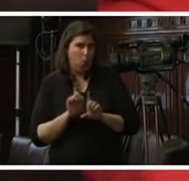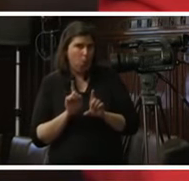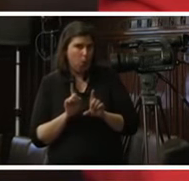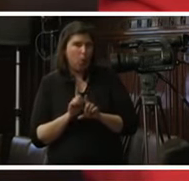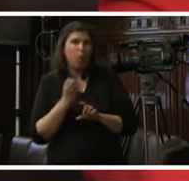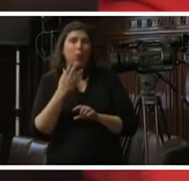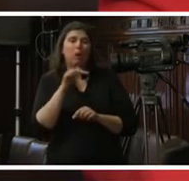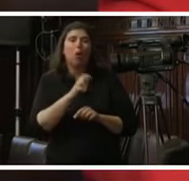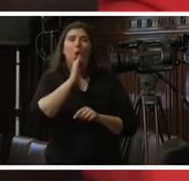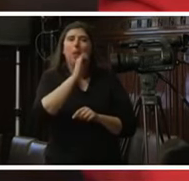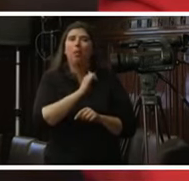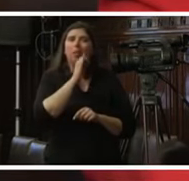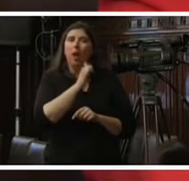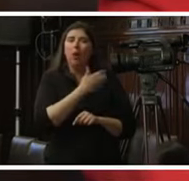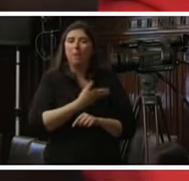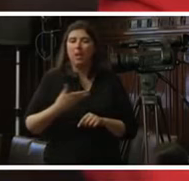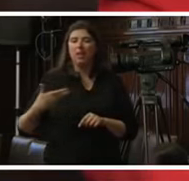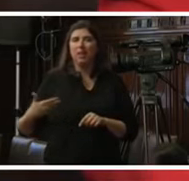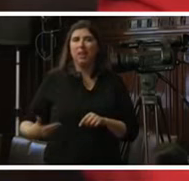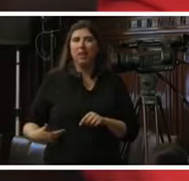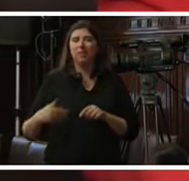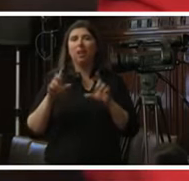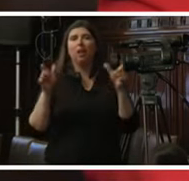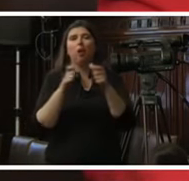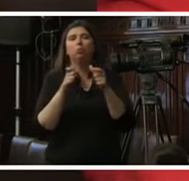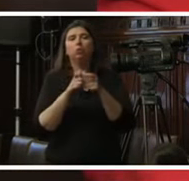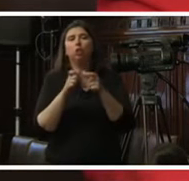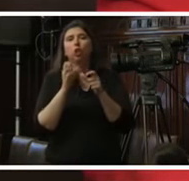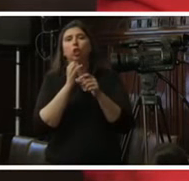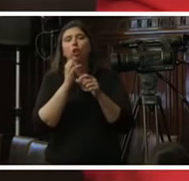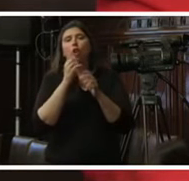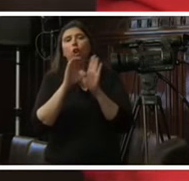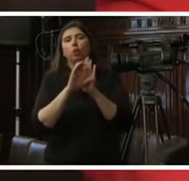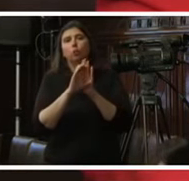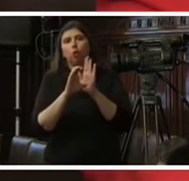comentario de la presidenta de la subcomisión de acusaciones constitucionales la que